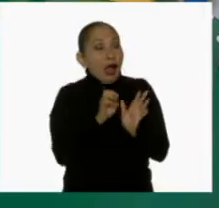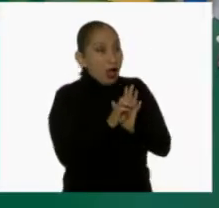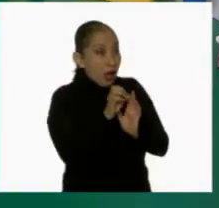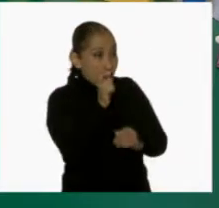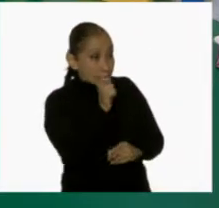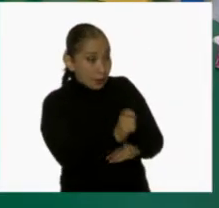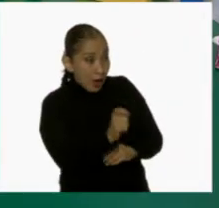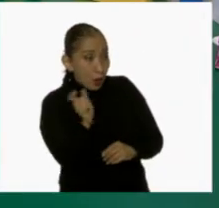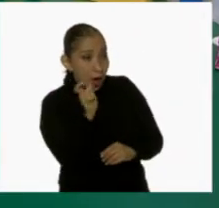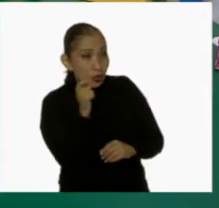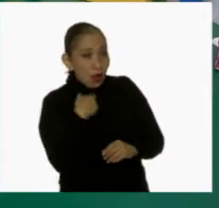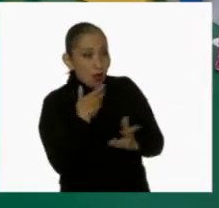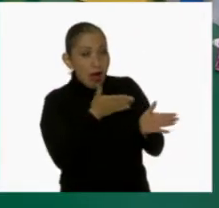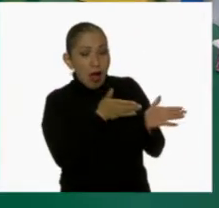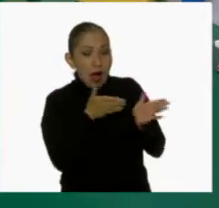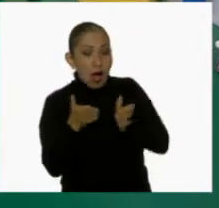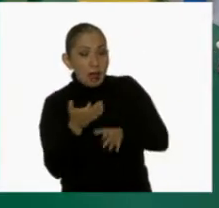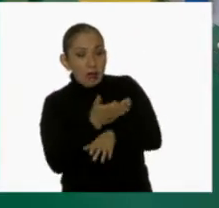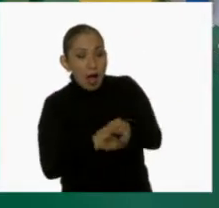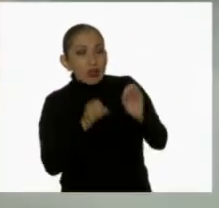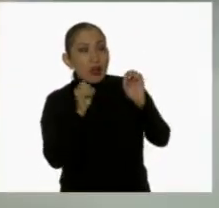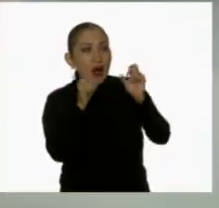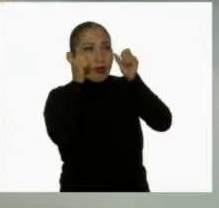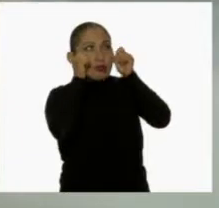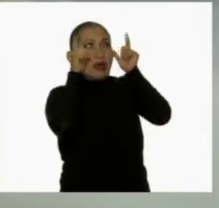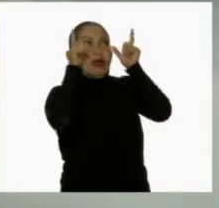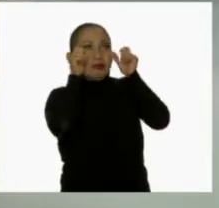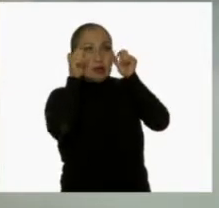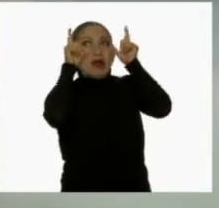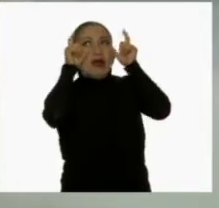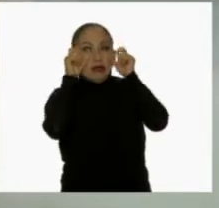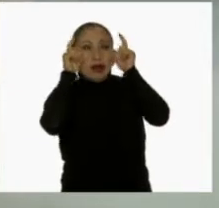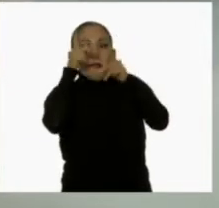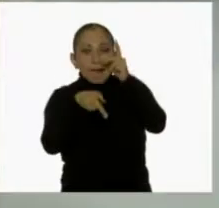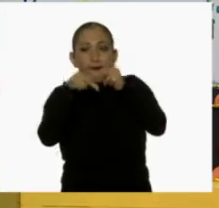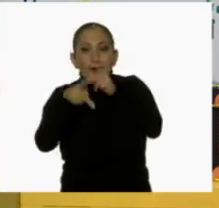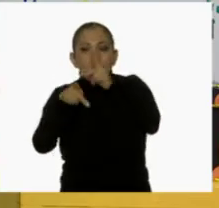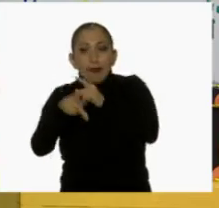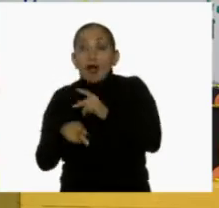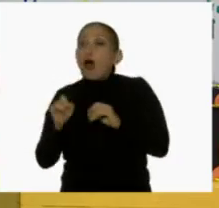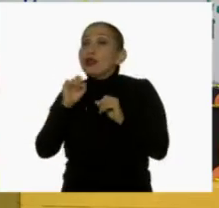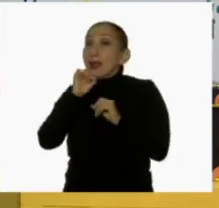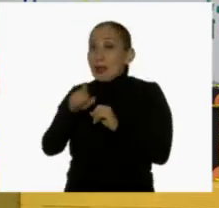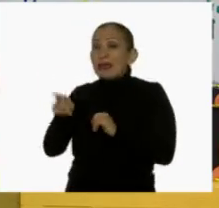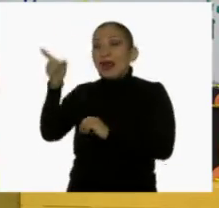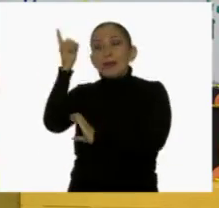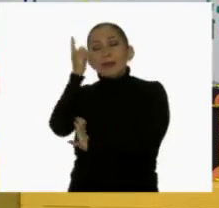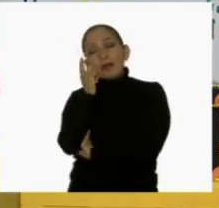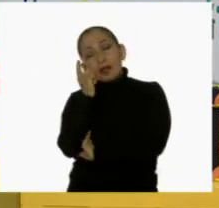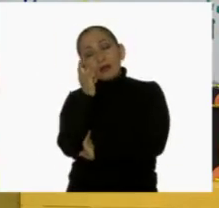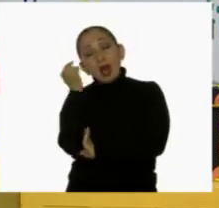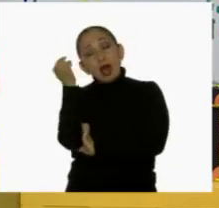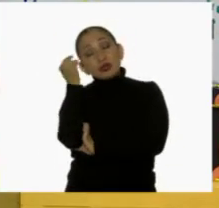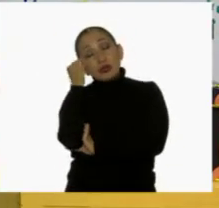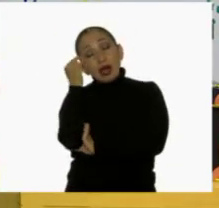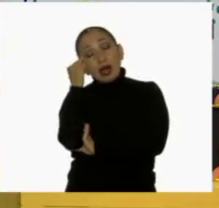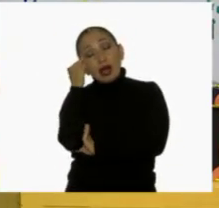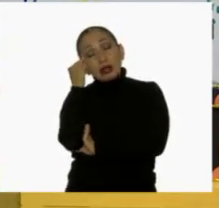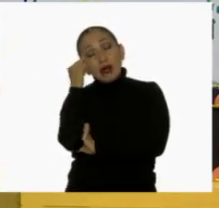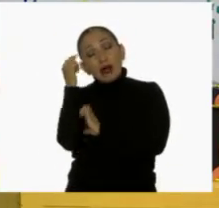nos desvelamos. Exactamente. O como ya mencionamos, también es cuando nos dormimos, pero nuestro sueño